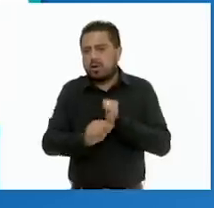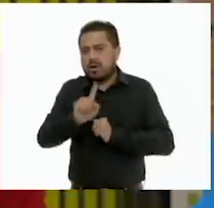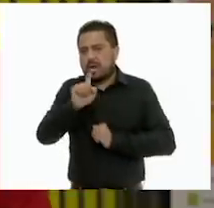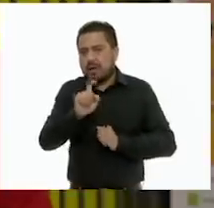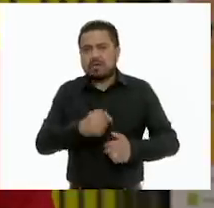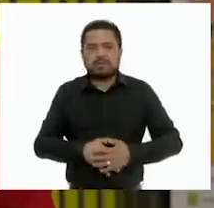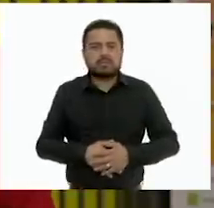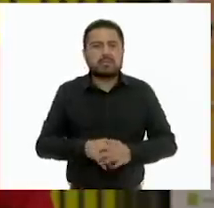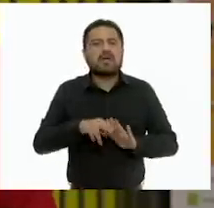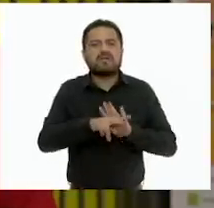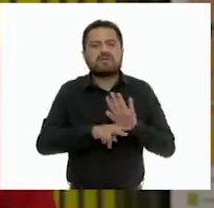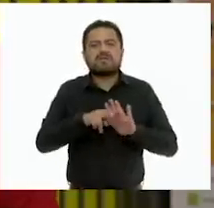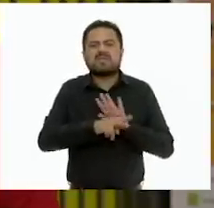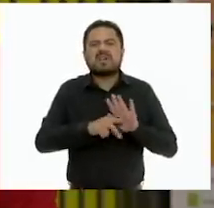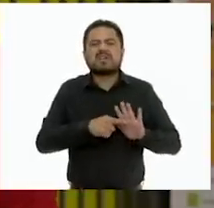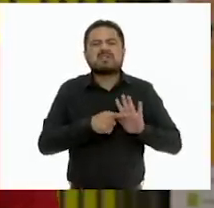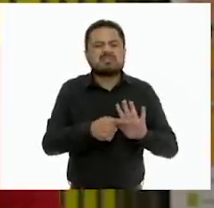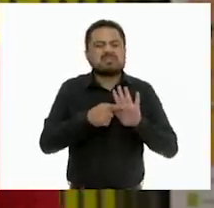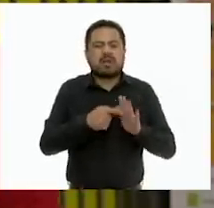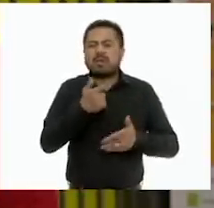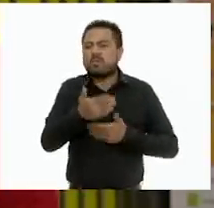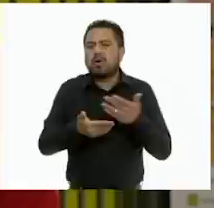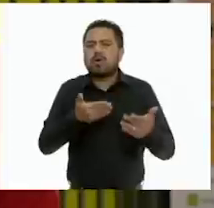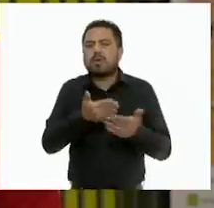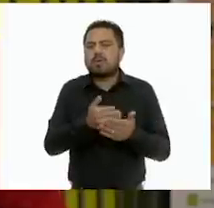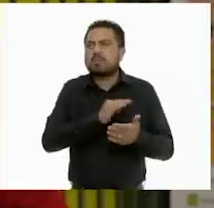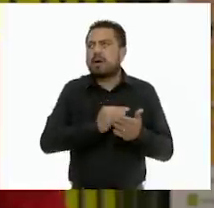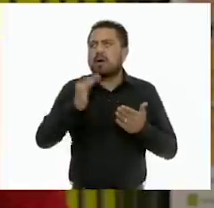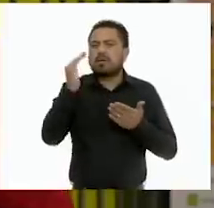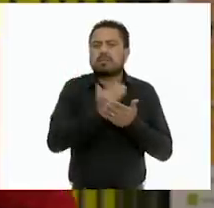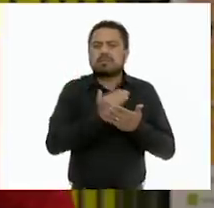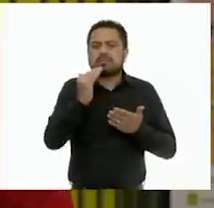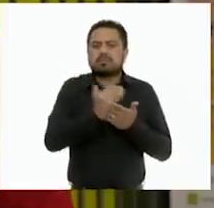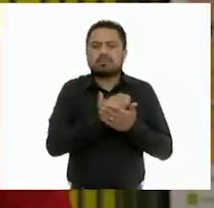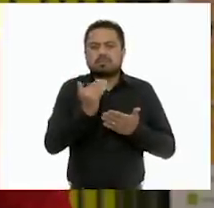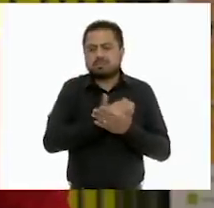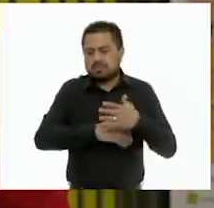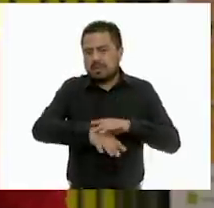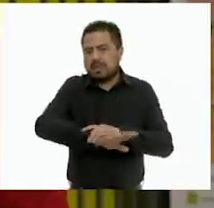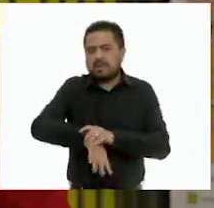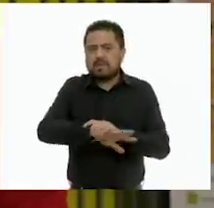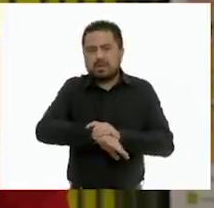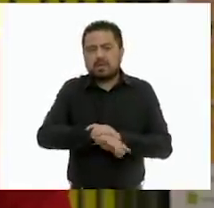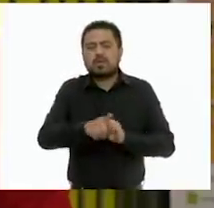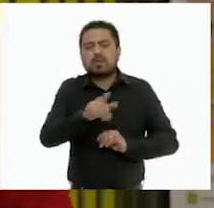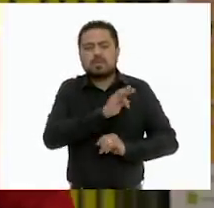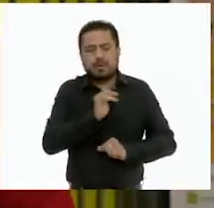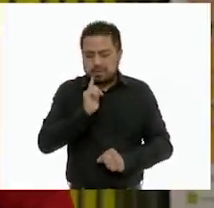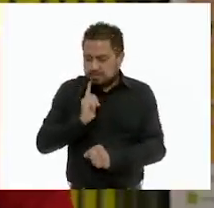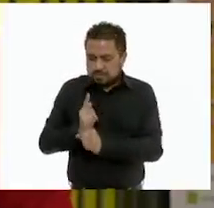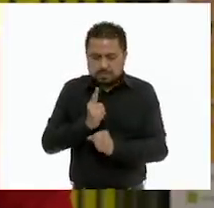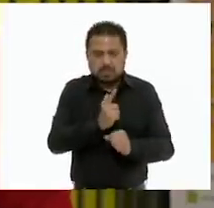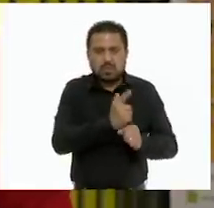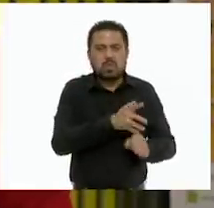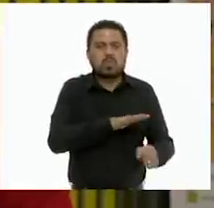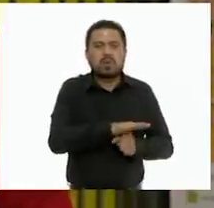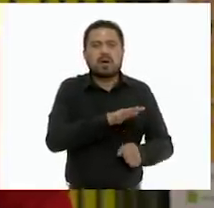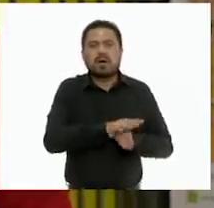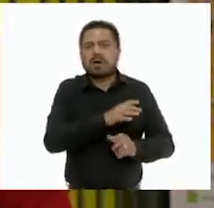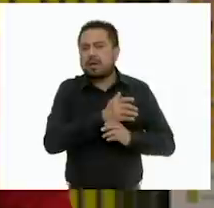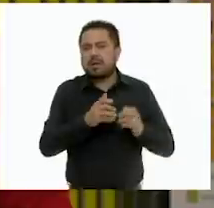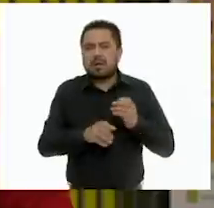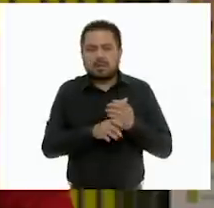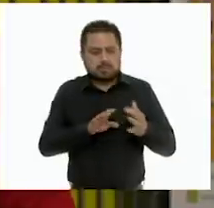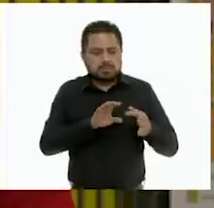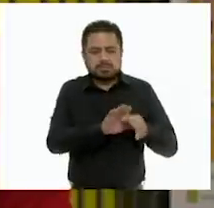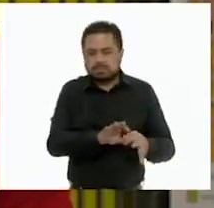Los videos presentan propuestas para disminuir la contaminación. Puedes distinguir cuáles acciones le